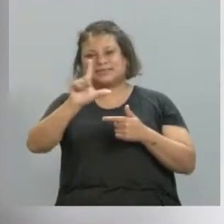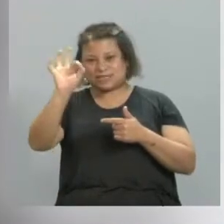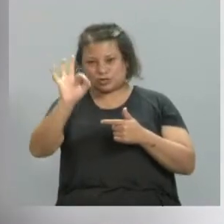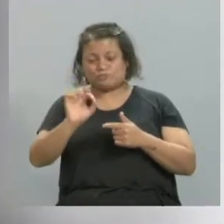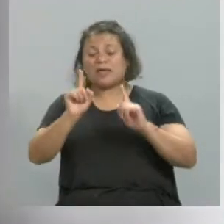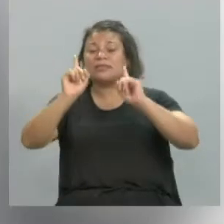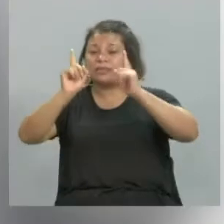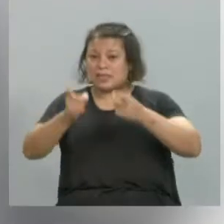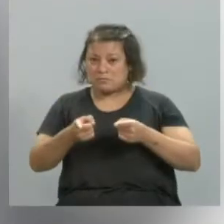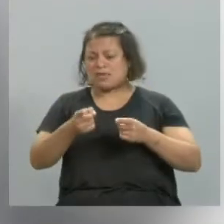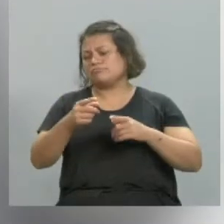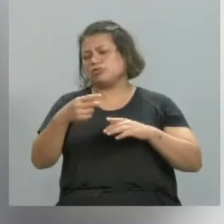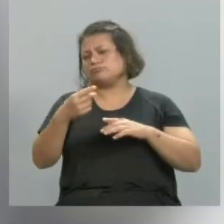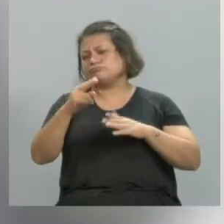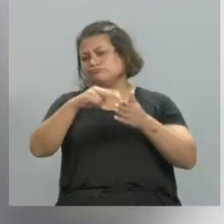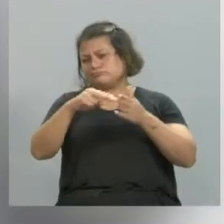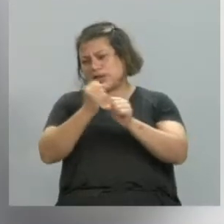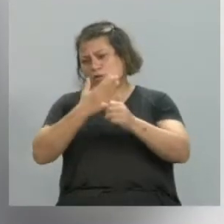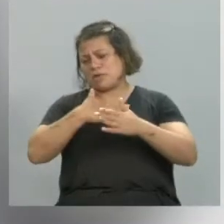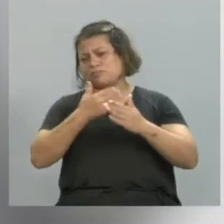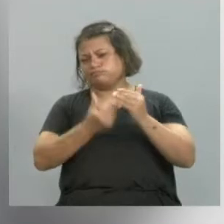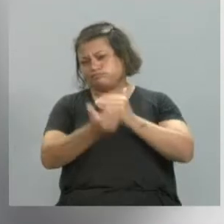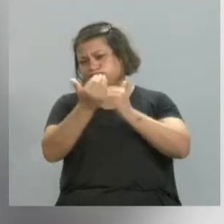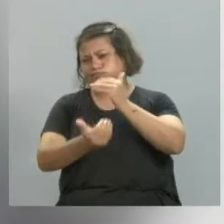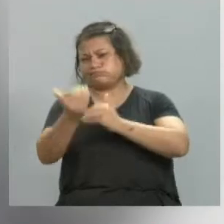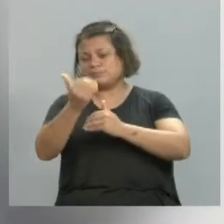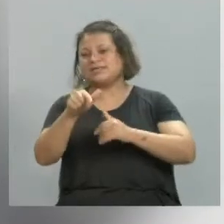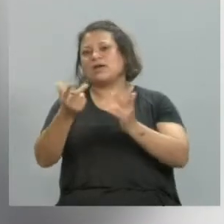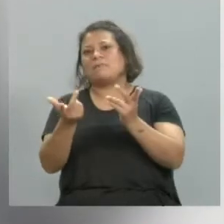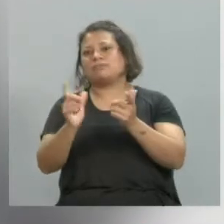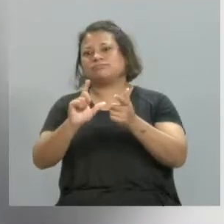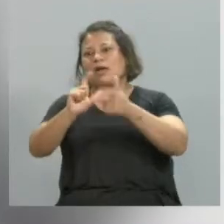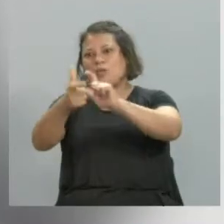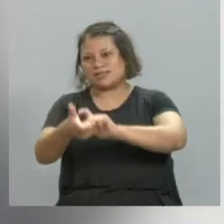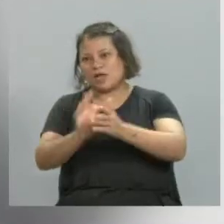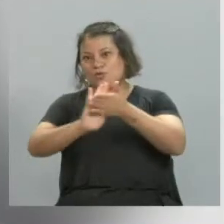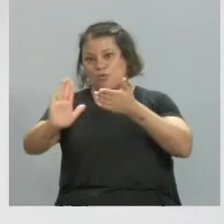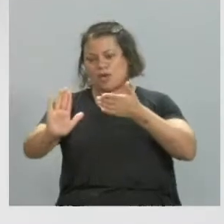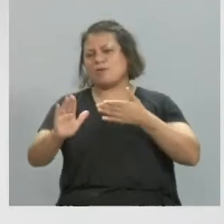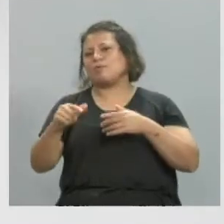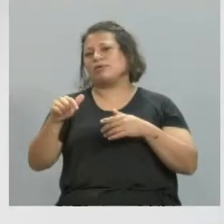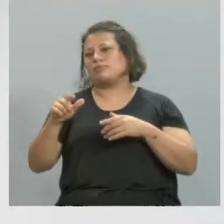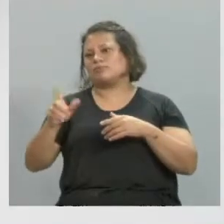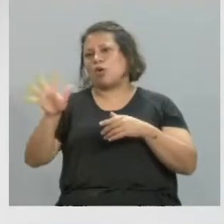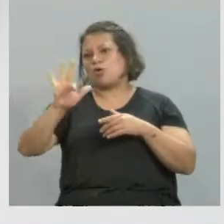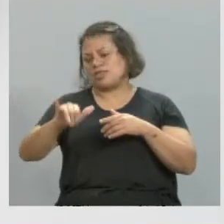Ahí también comparto muchísimos trabajos, eso sí está mucho más actualizado, porque voy subiendo mucho de lo que voy haciendo día a día, así